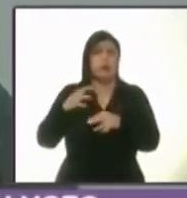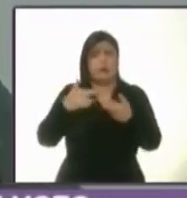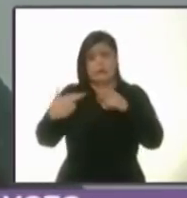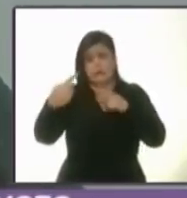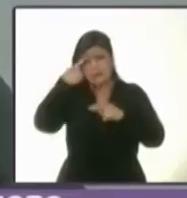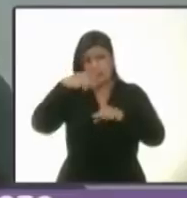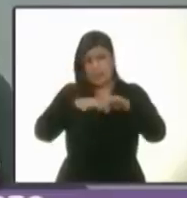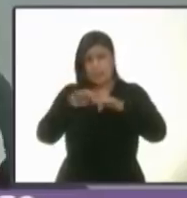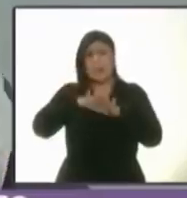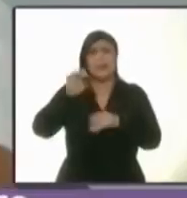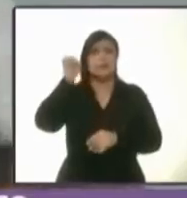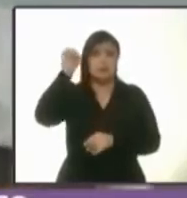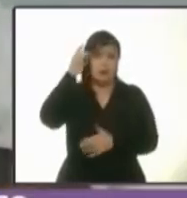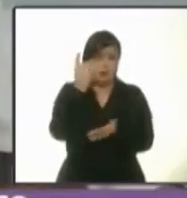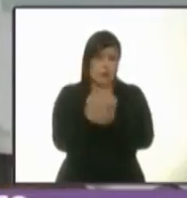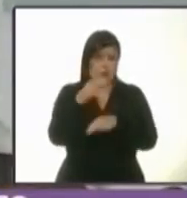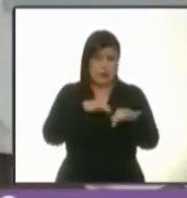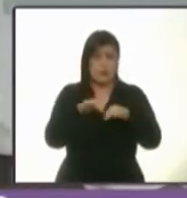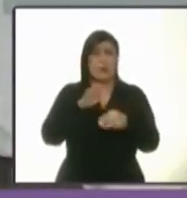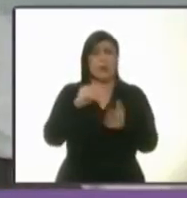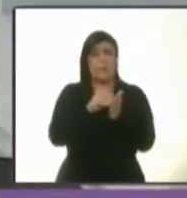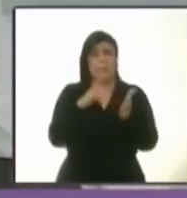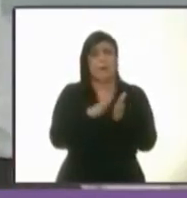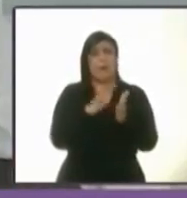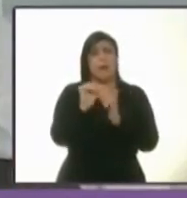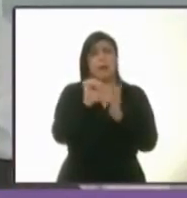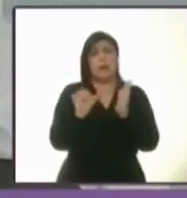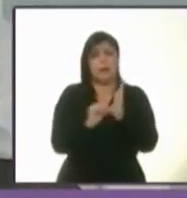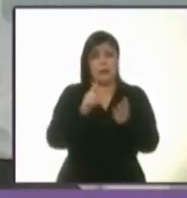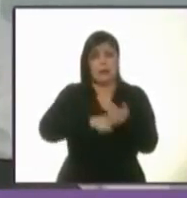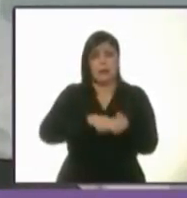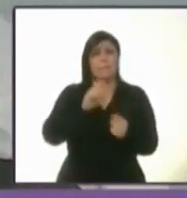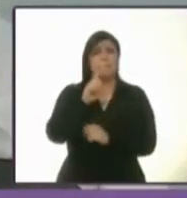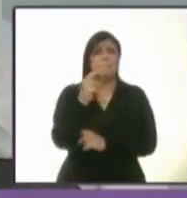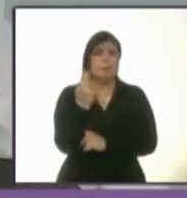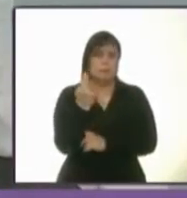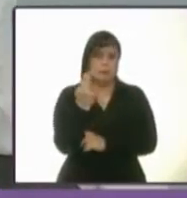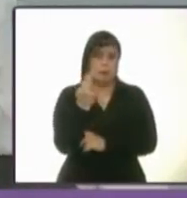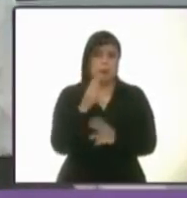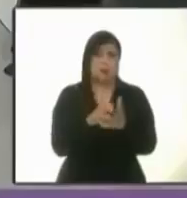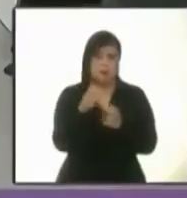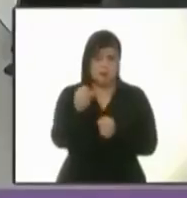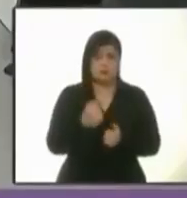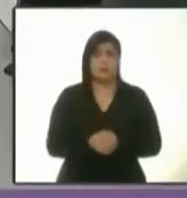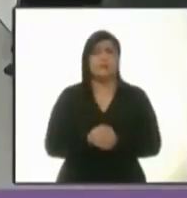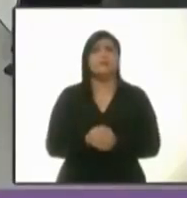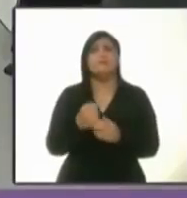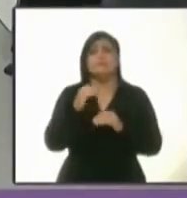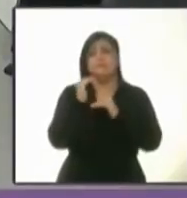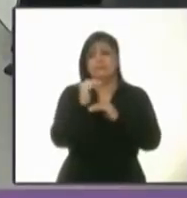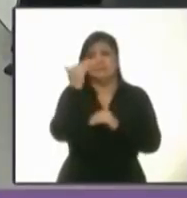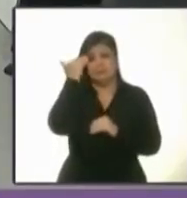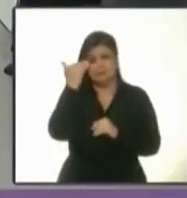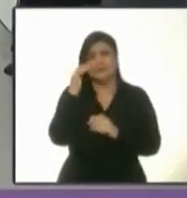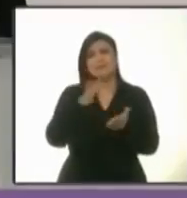Único de Trabajadores, estipulados en el artículo transitorio veinticinco. Tiempo, candidato, muchísimas gracias. Le